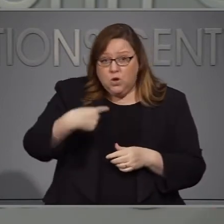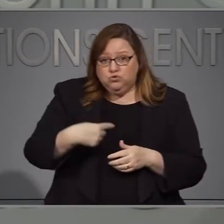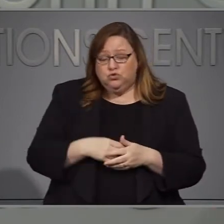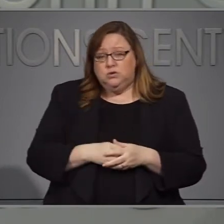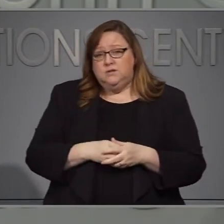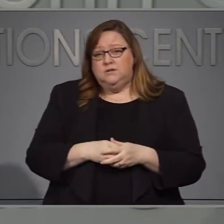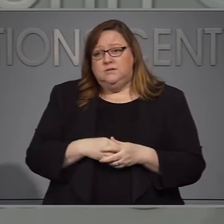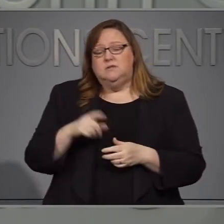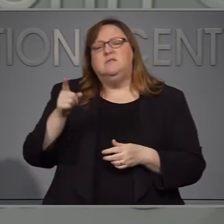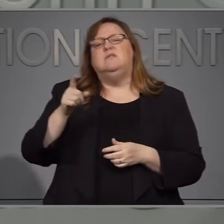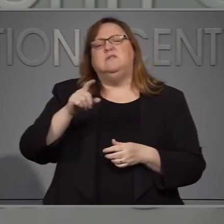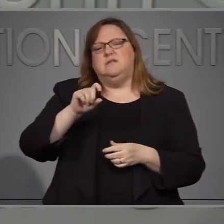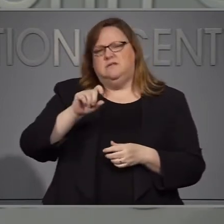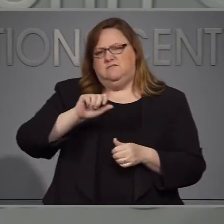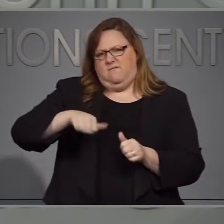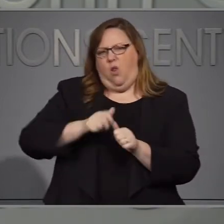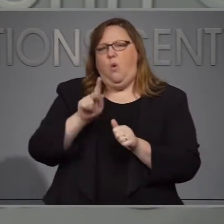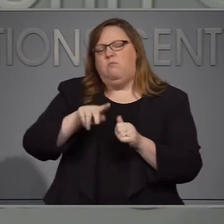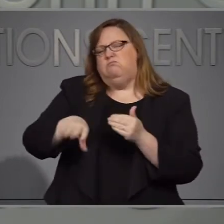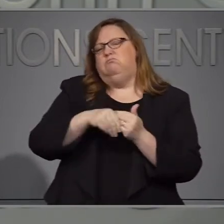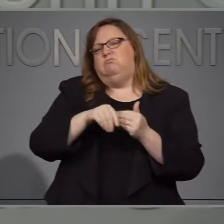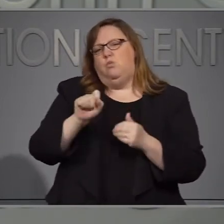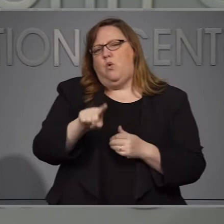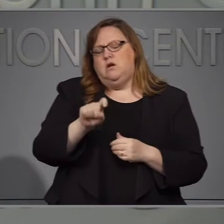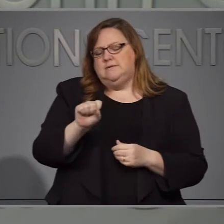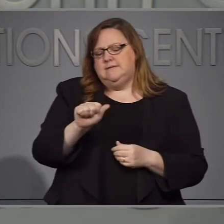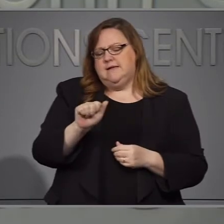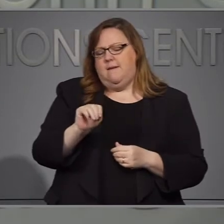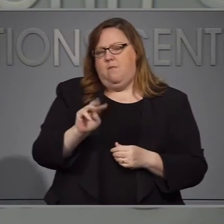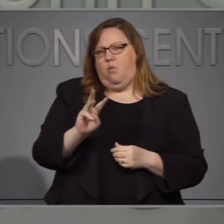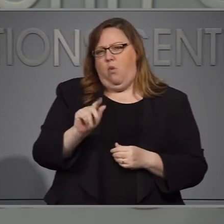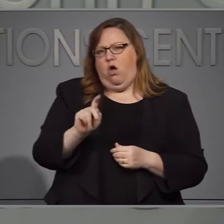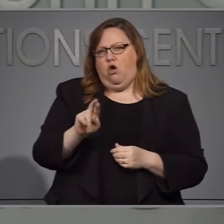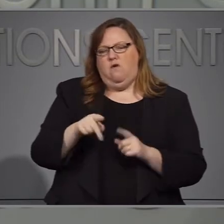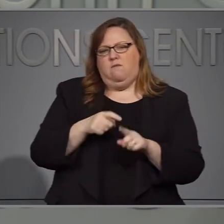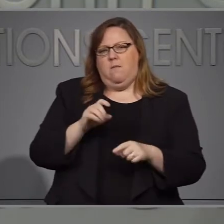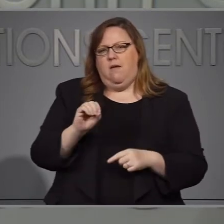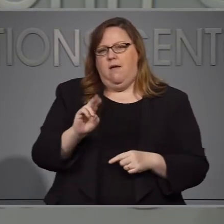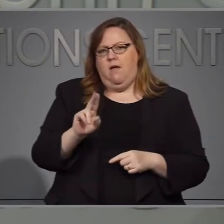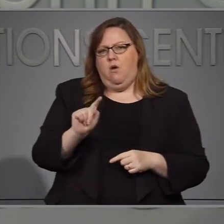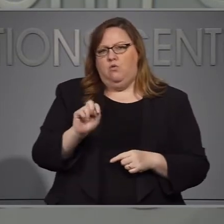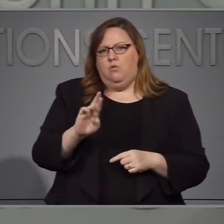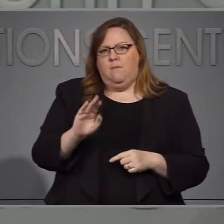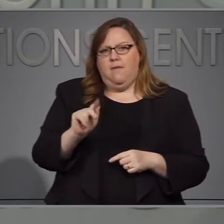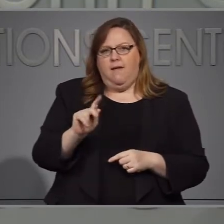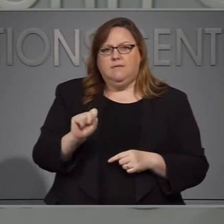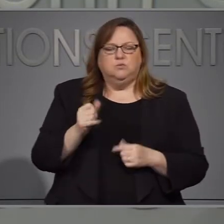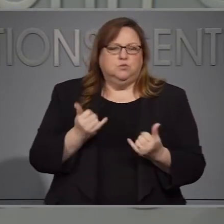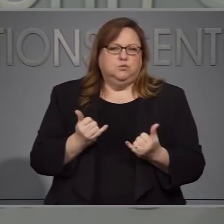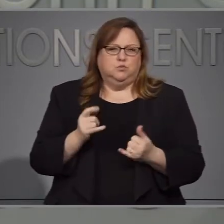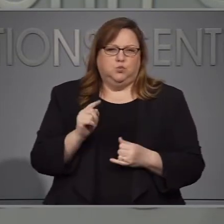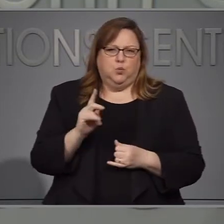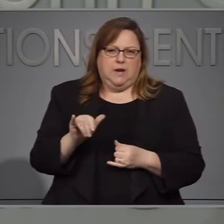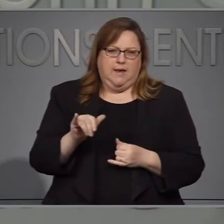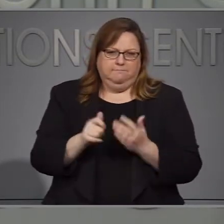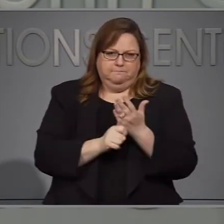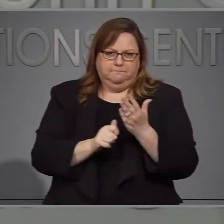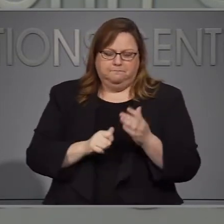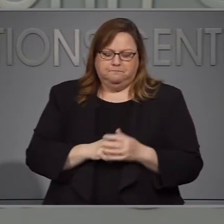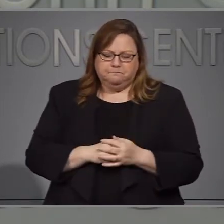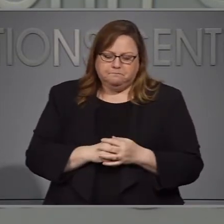La siguiente es una llama de seguimiento también desean walkers out of banks today. Secretaria con